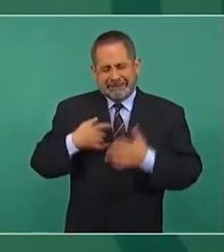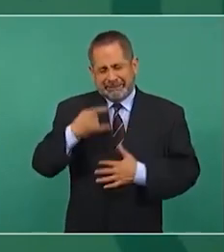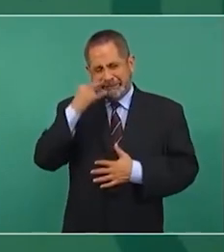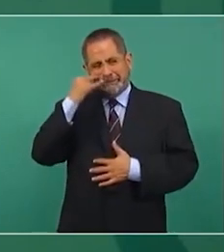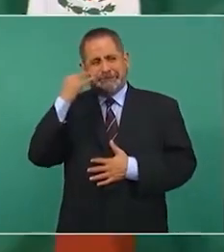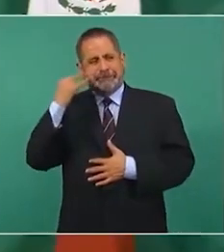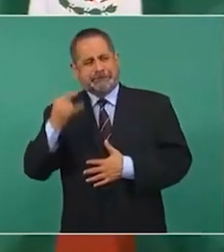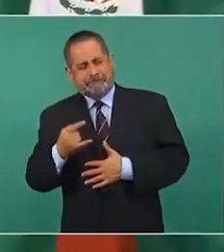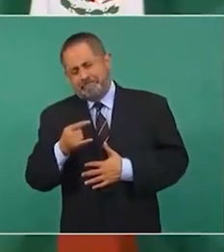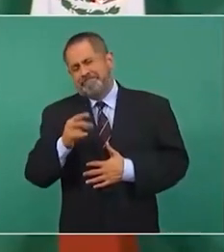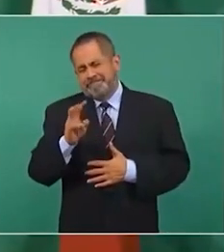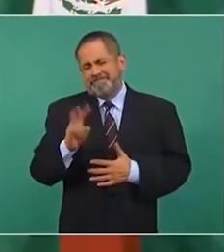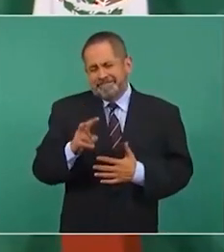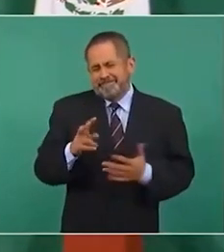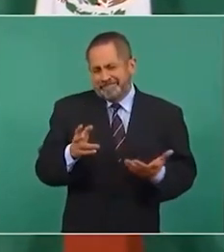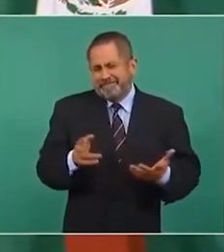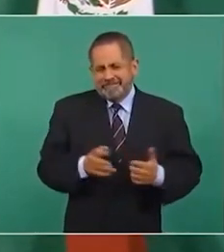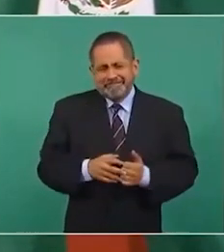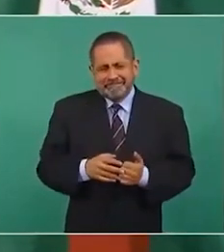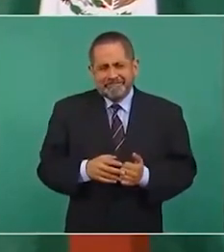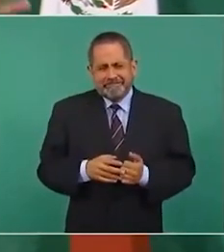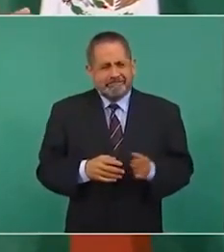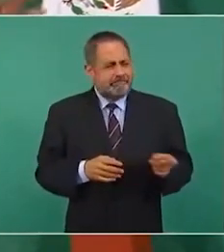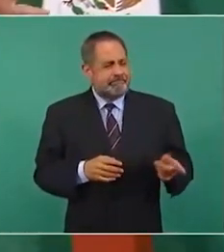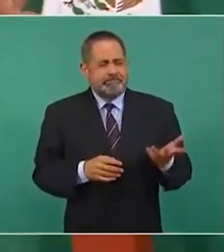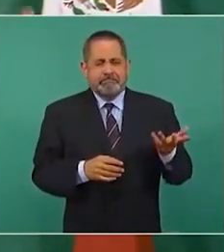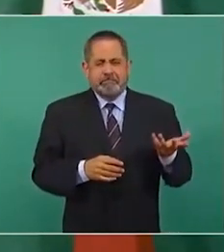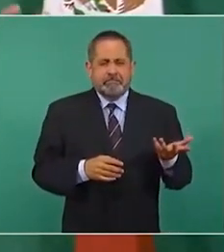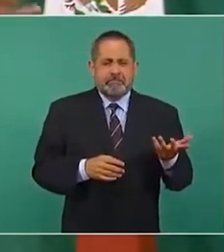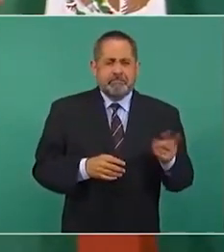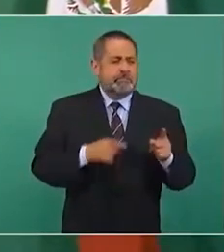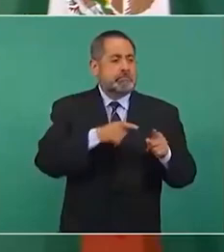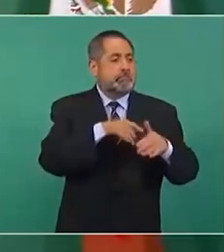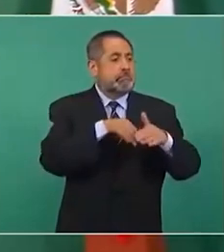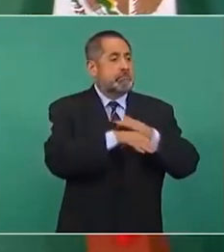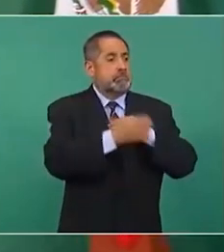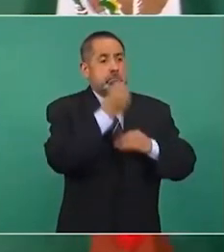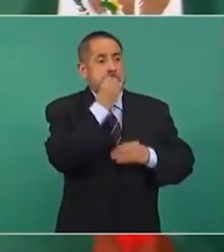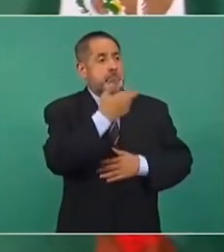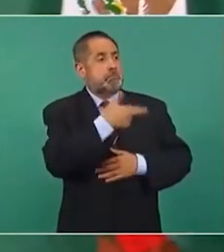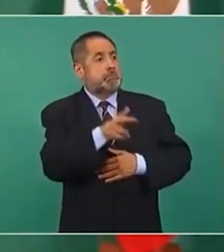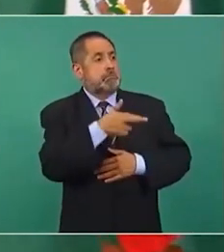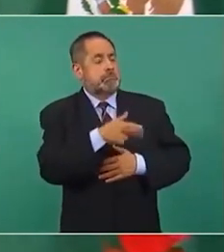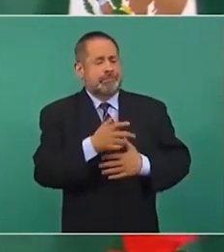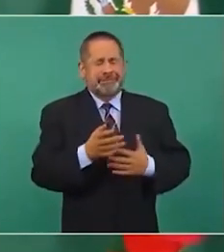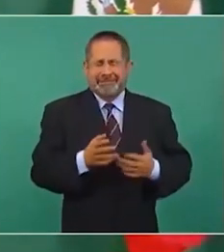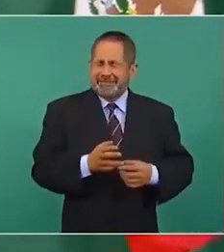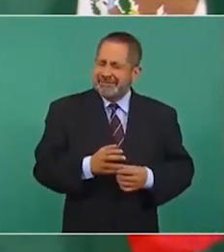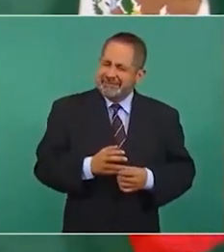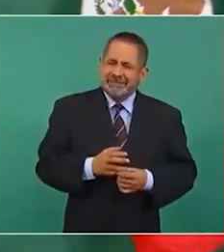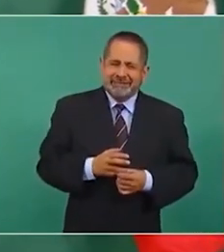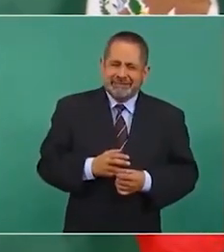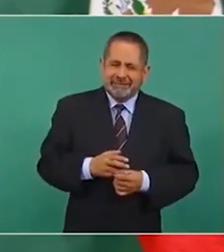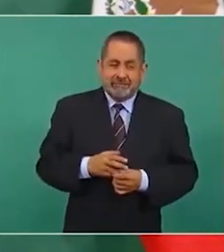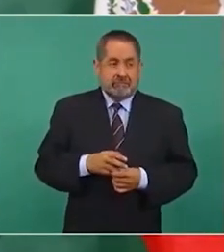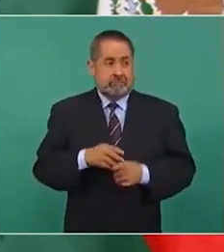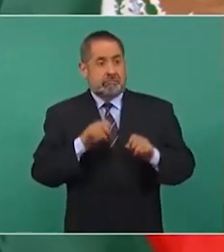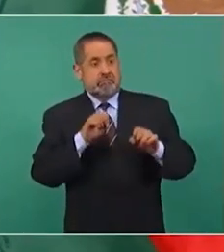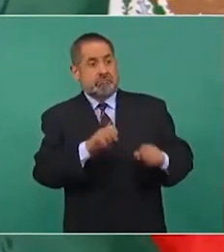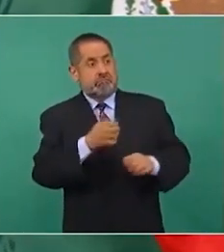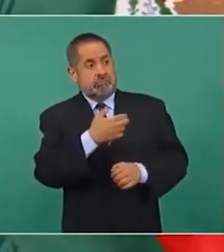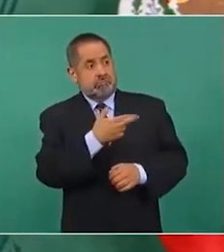el que esté comiendo en un restaurante de lujo.